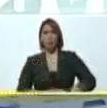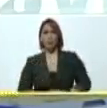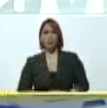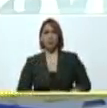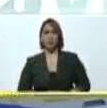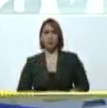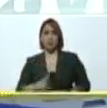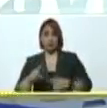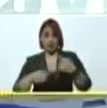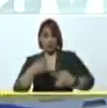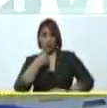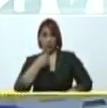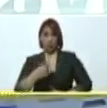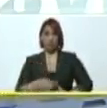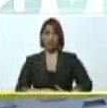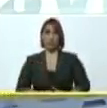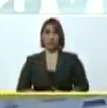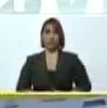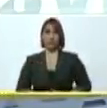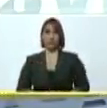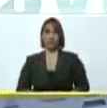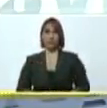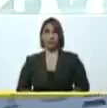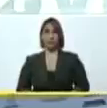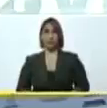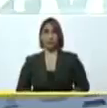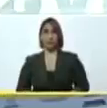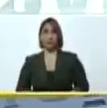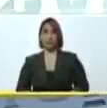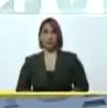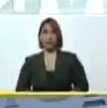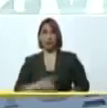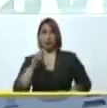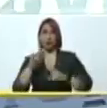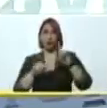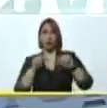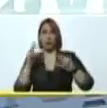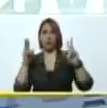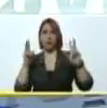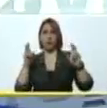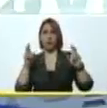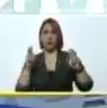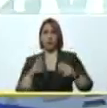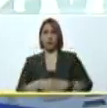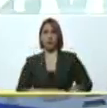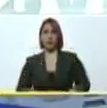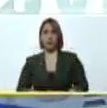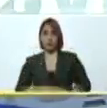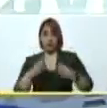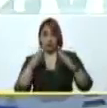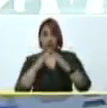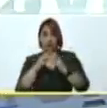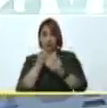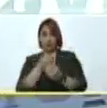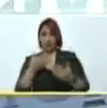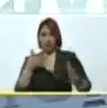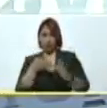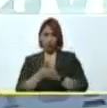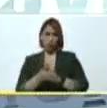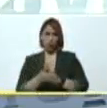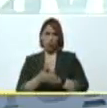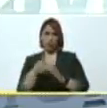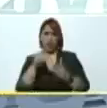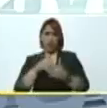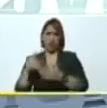después dice, Agobian, en un Twitter, comillas, la Casa Blanca se refiere a elecciones